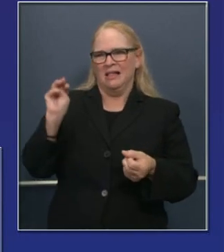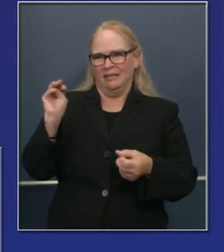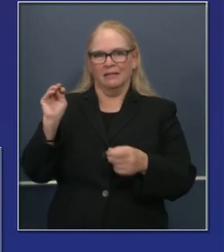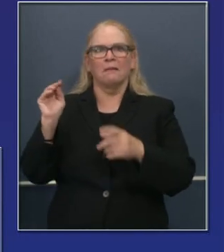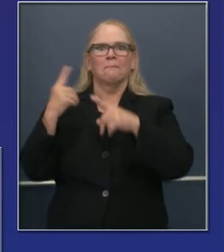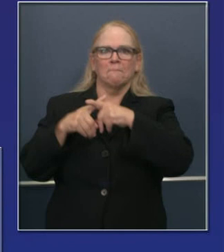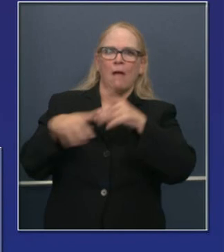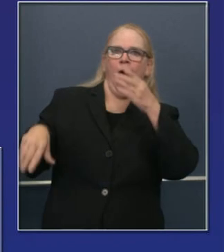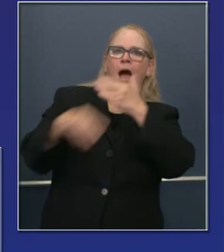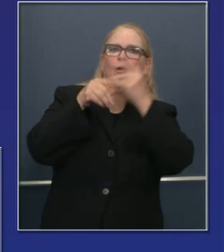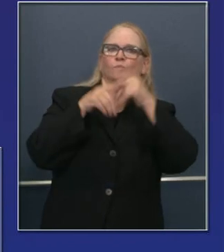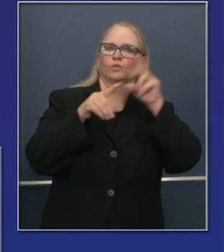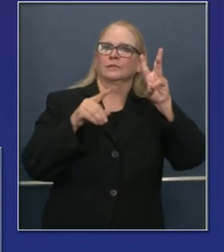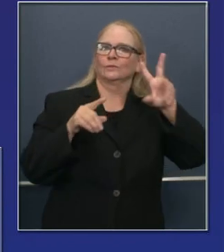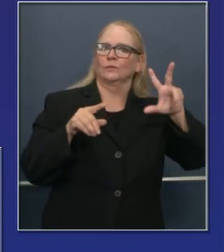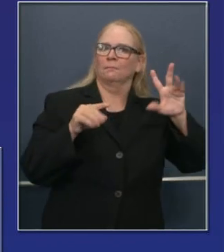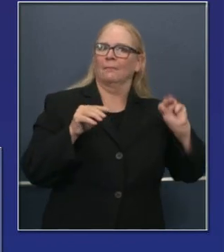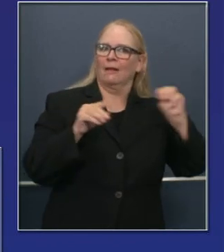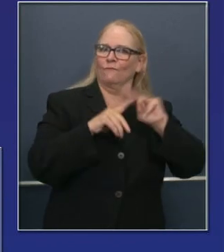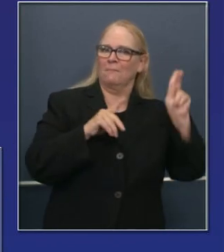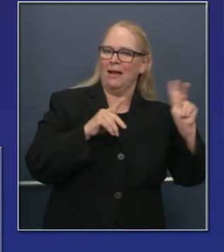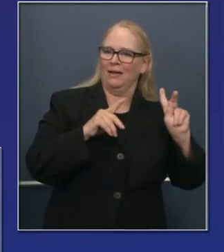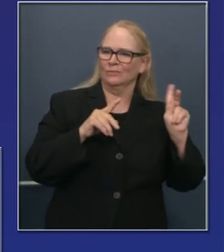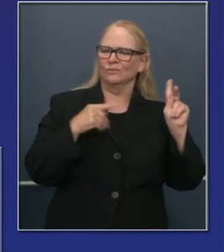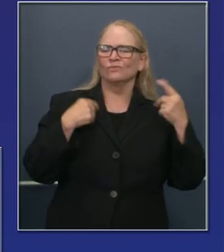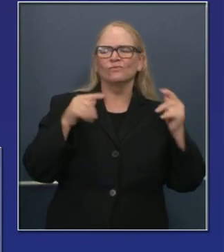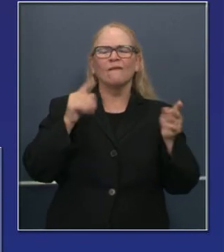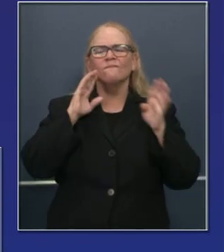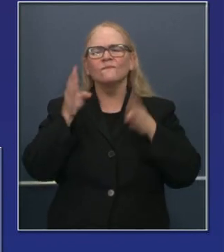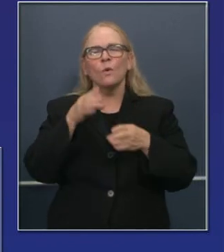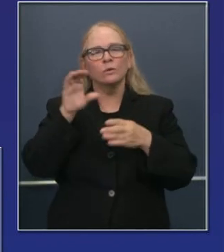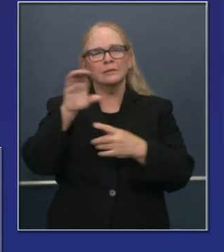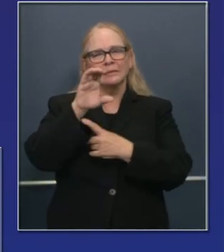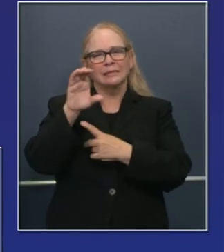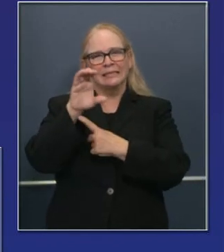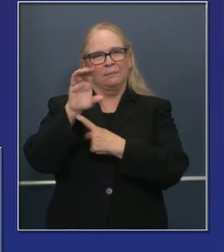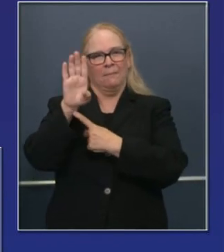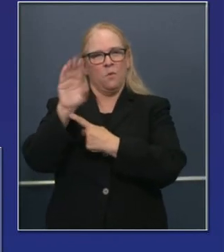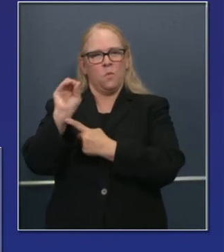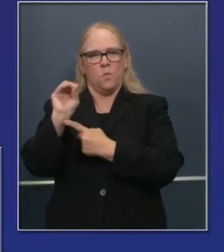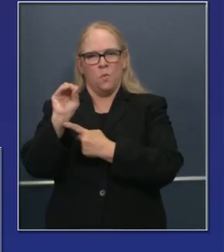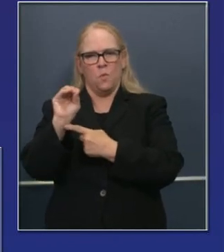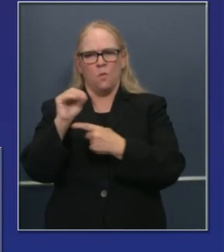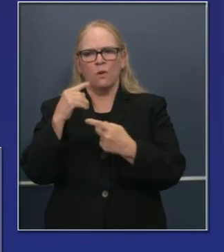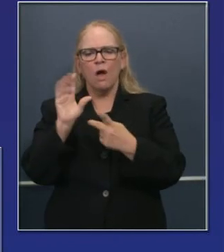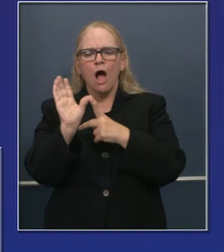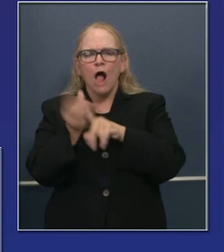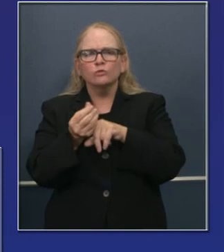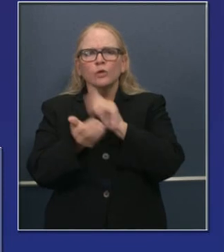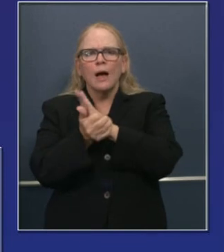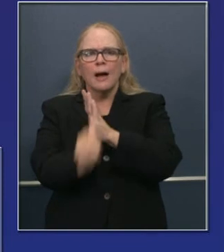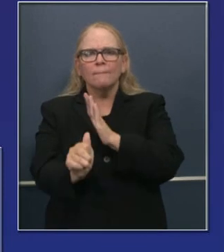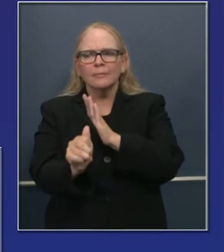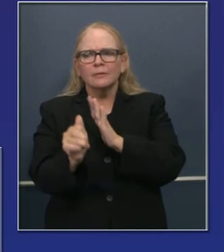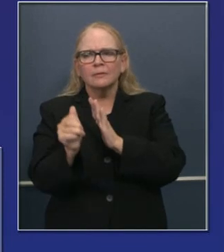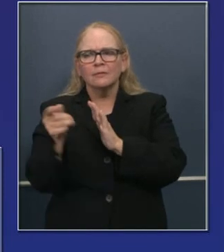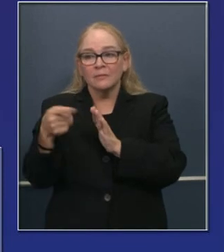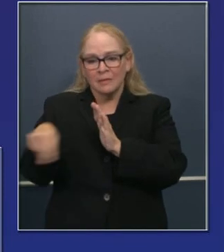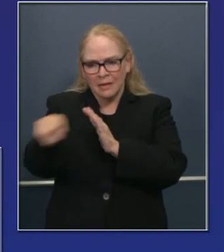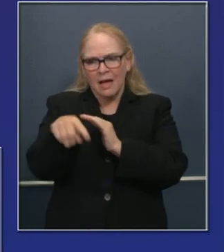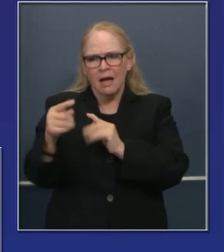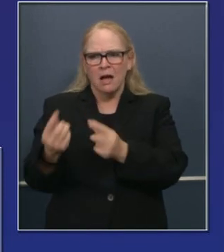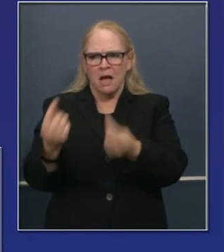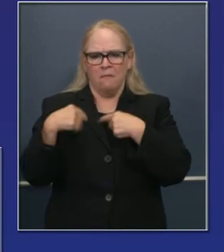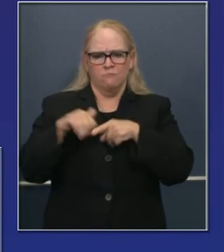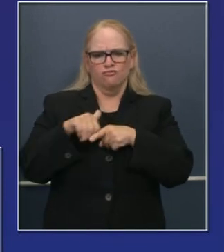apoyo a apoyar este apoyo será para poder concentrarnos en cuestiones culturales, para poder